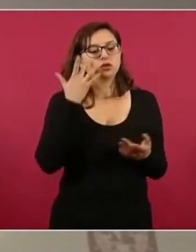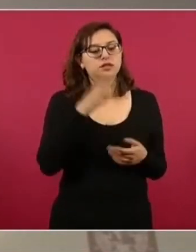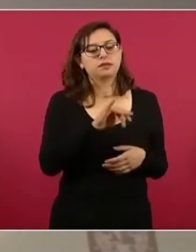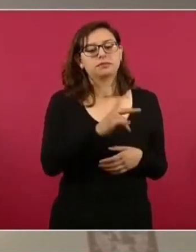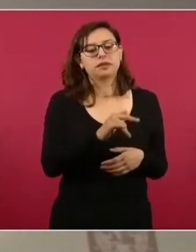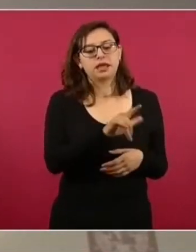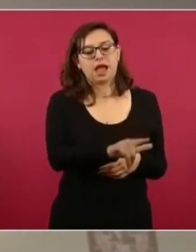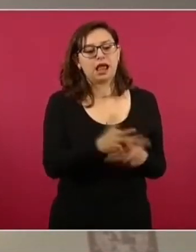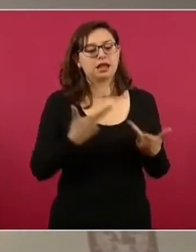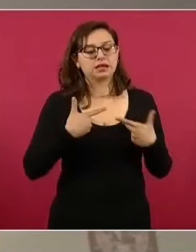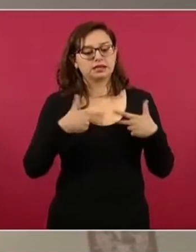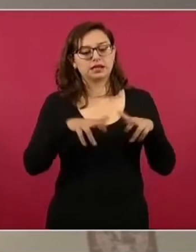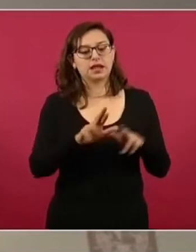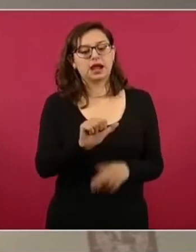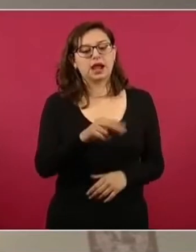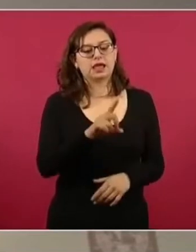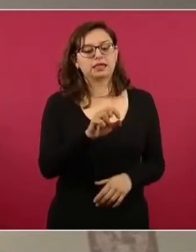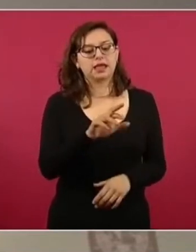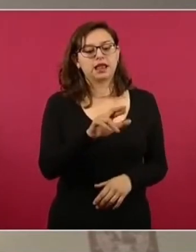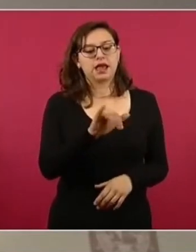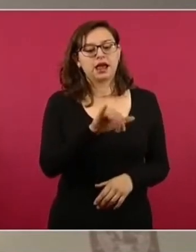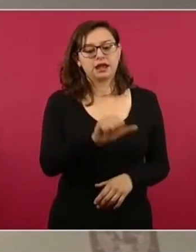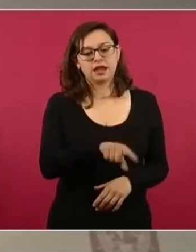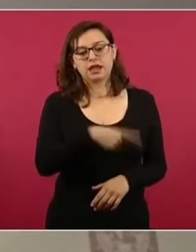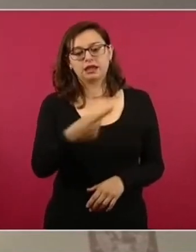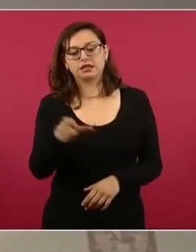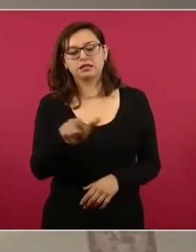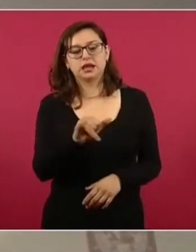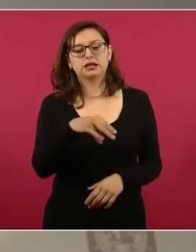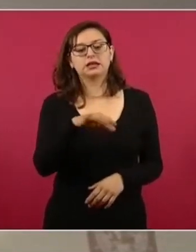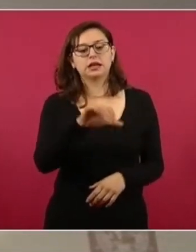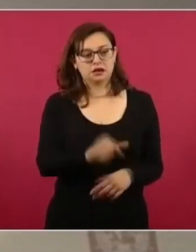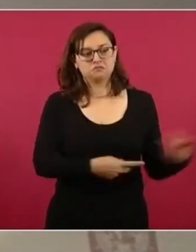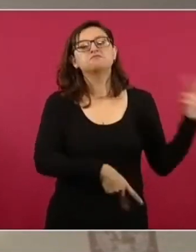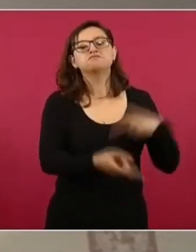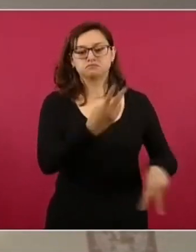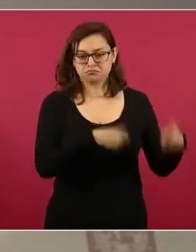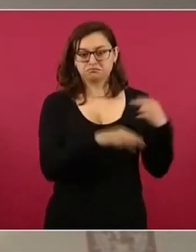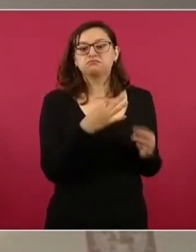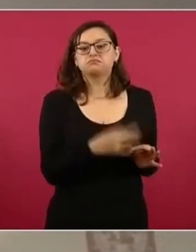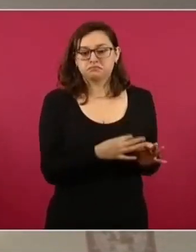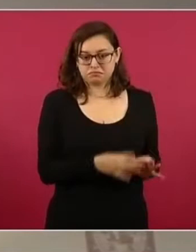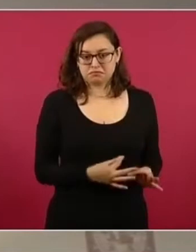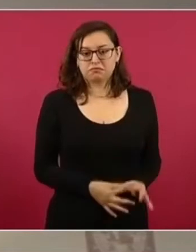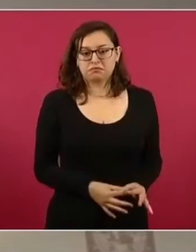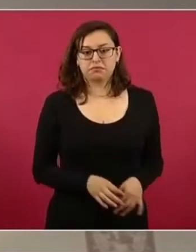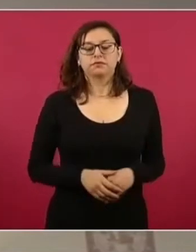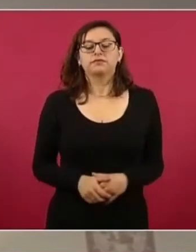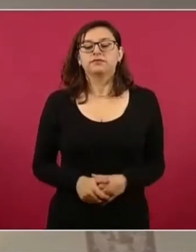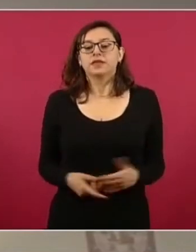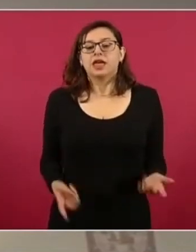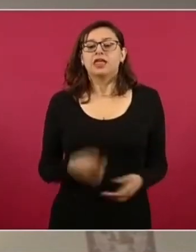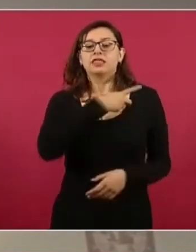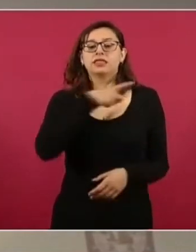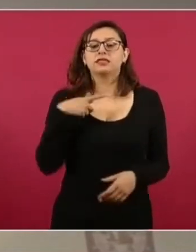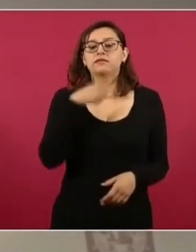representación de Candelaria Losicha y de Shanica. Le puedo informar que las afectaciones más